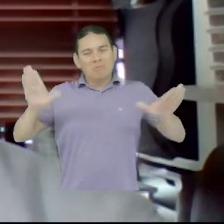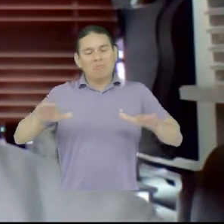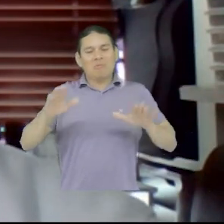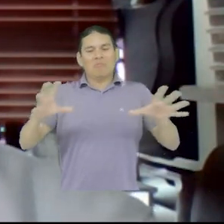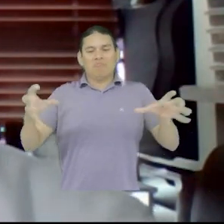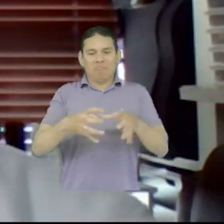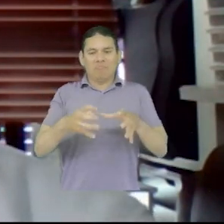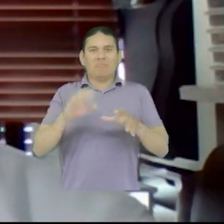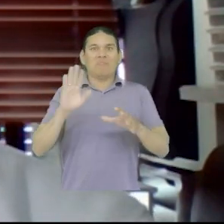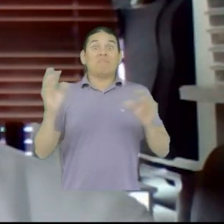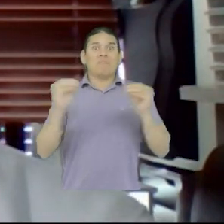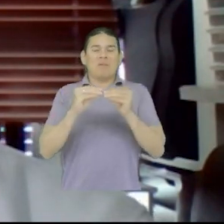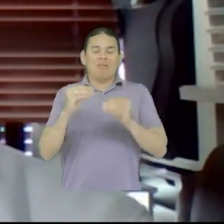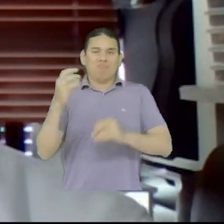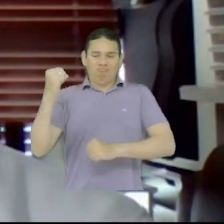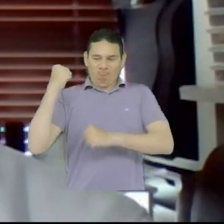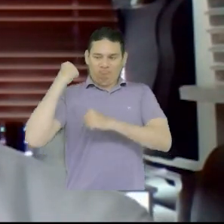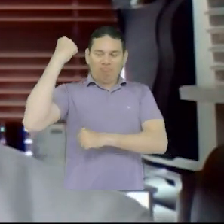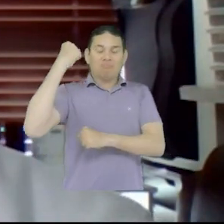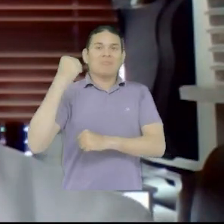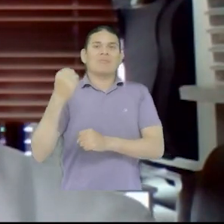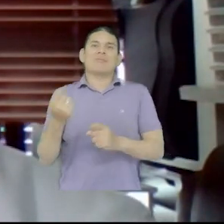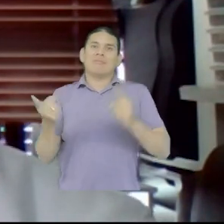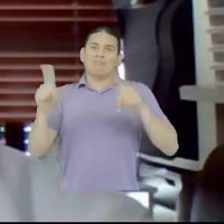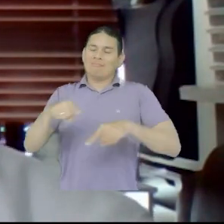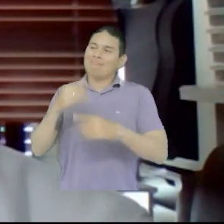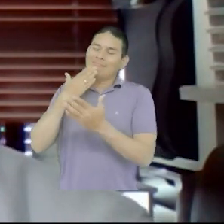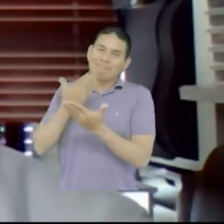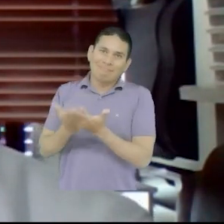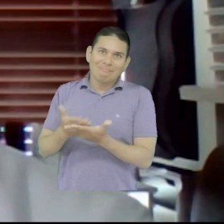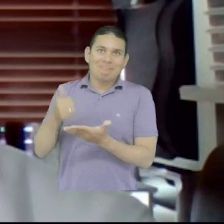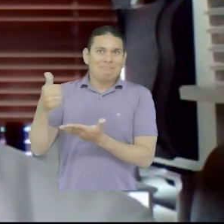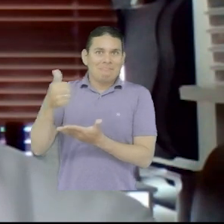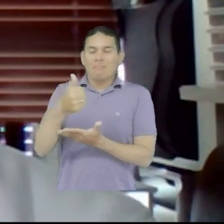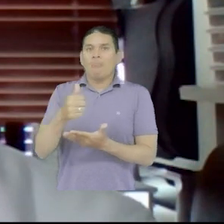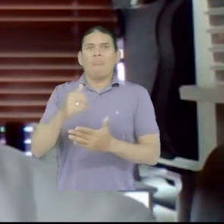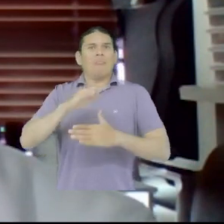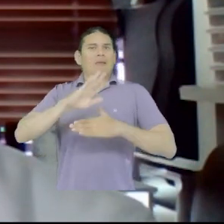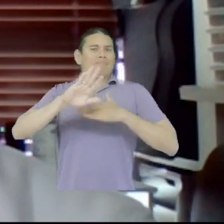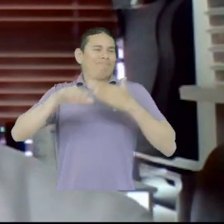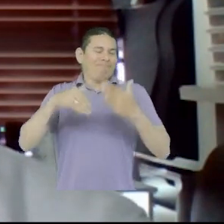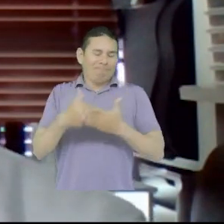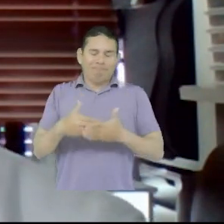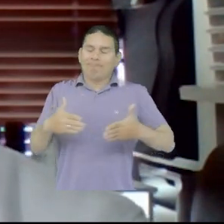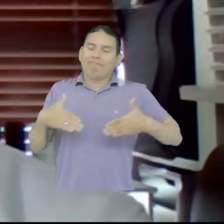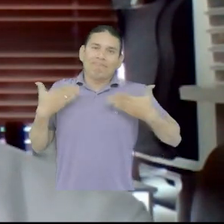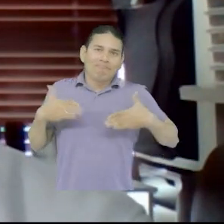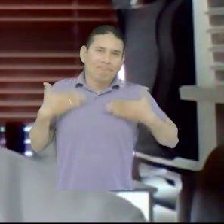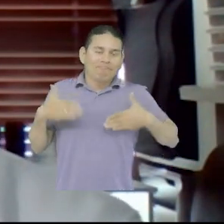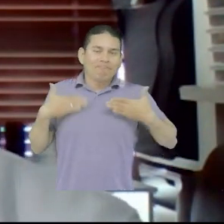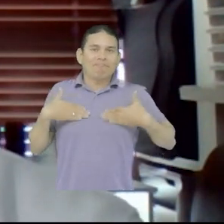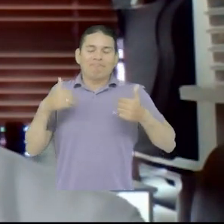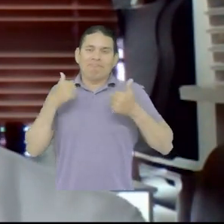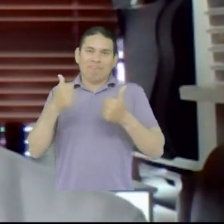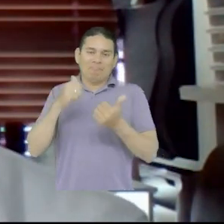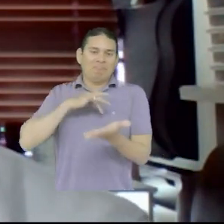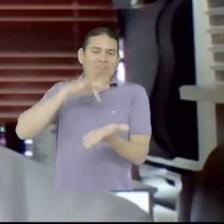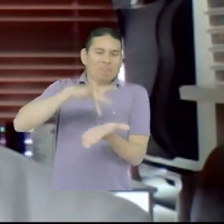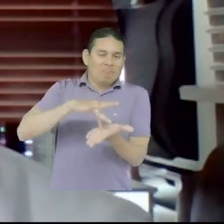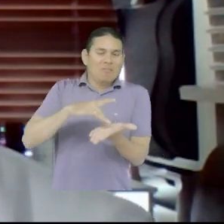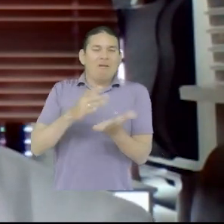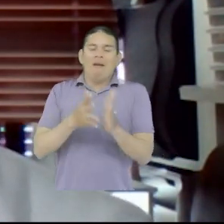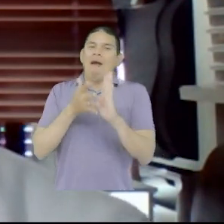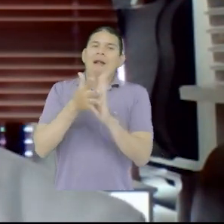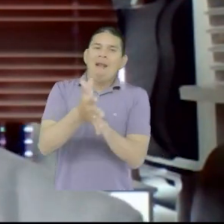del Proyecto Sport Power y el equipo de la jugada con los derechos y pues, por supuesto, muy contentos de poder tener este espacio para